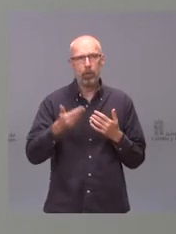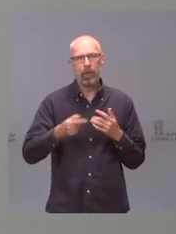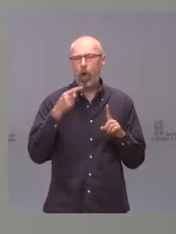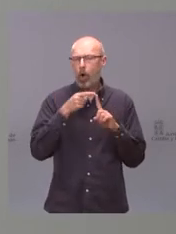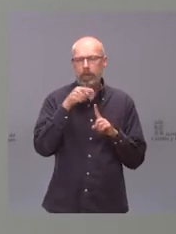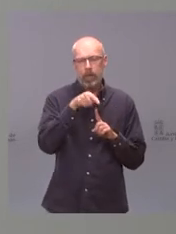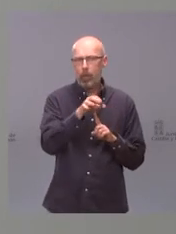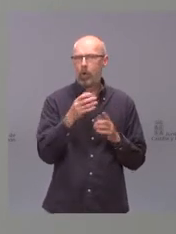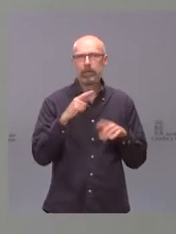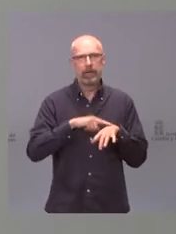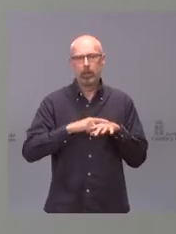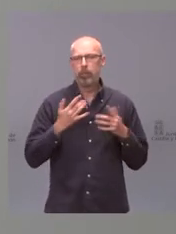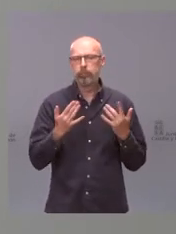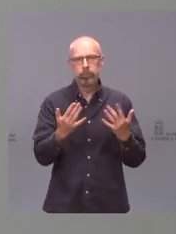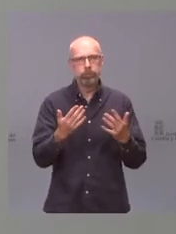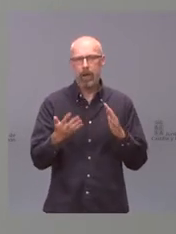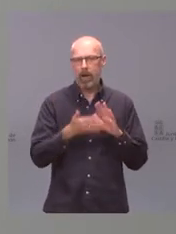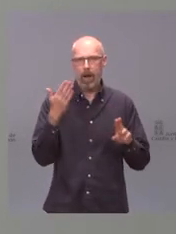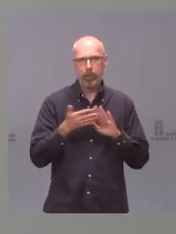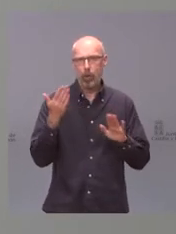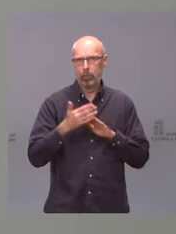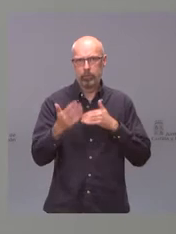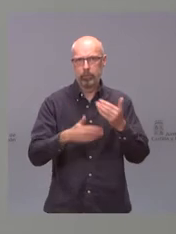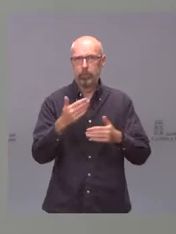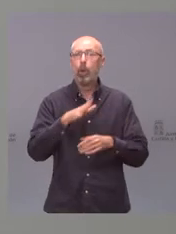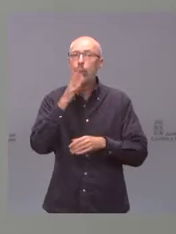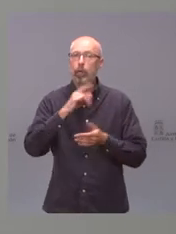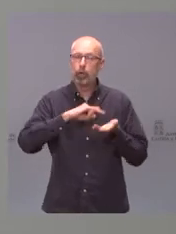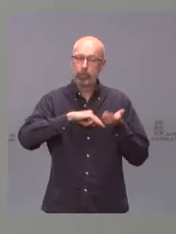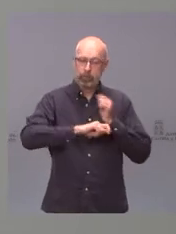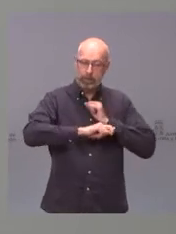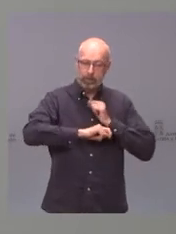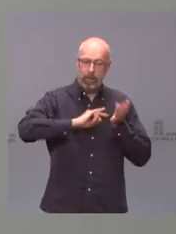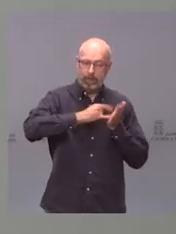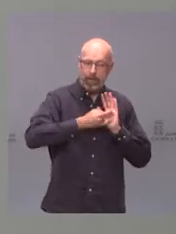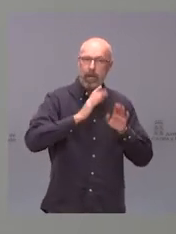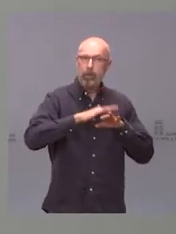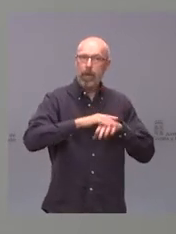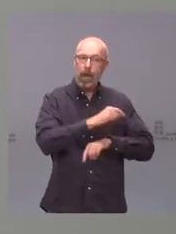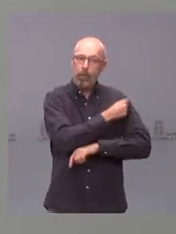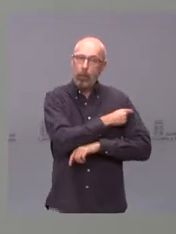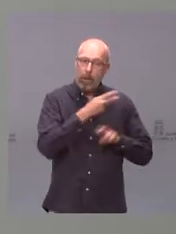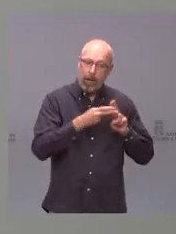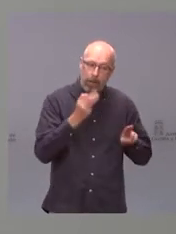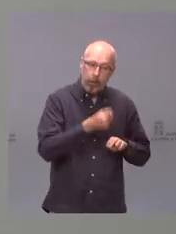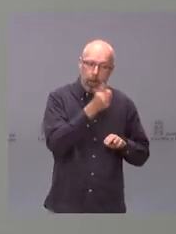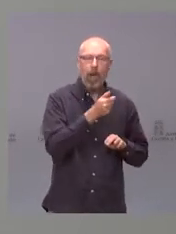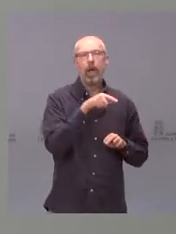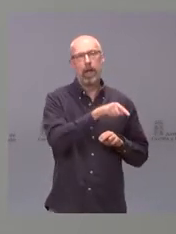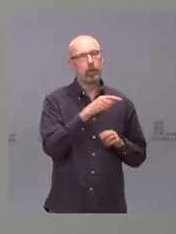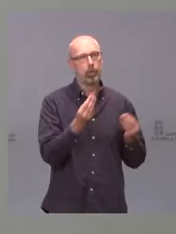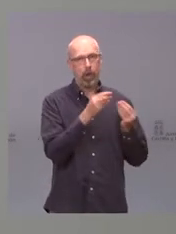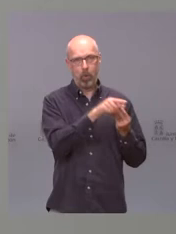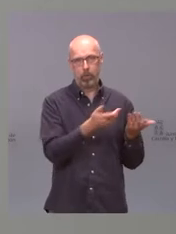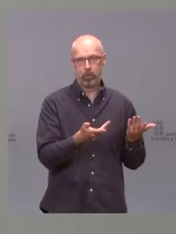tiempo. Por lo tanto, todas estas estrategias de planificación que nos permitan ganar tiempo son las que ponemos en